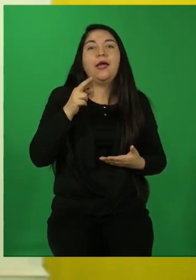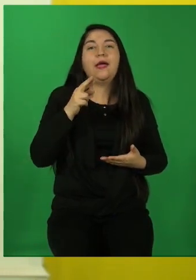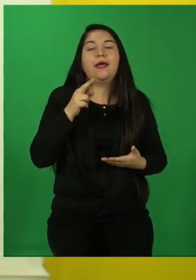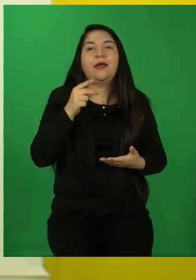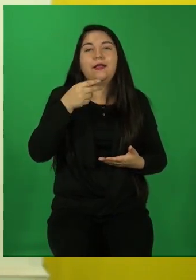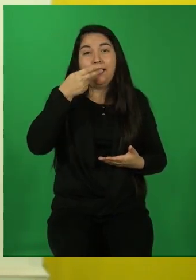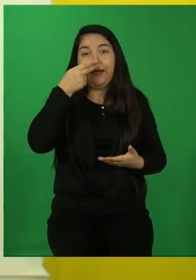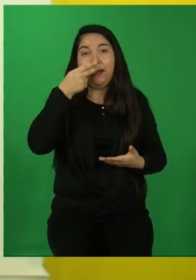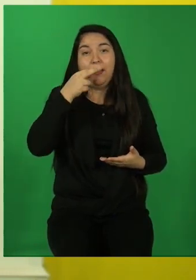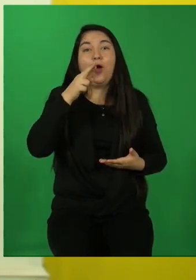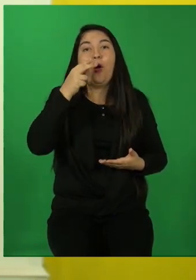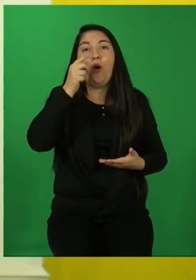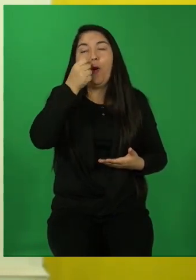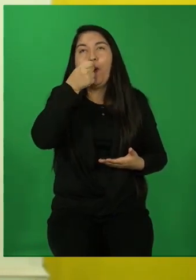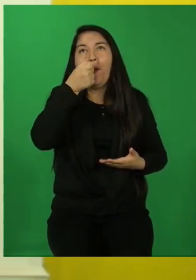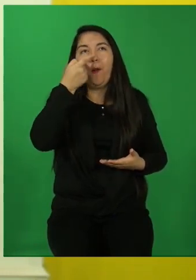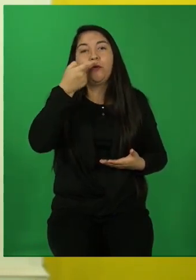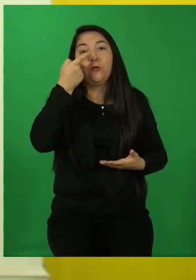social.